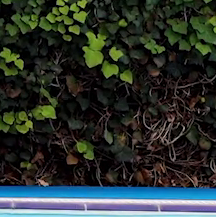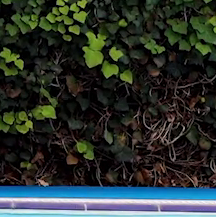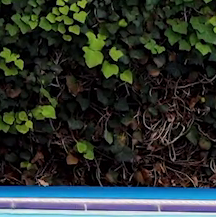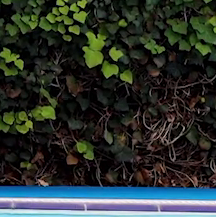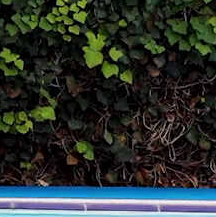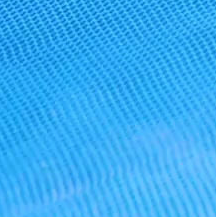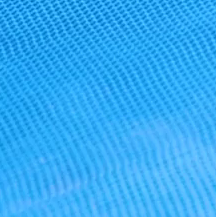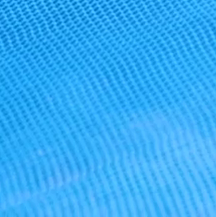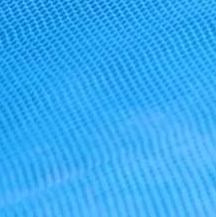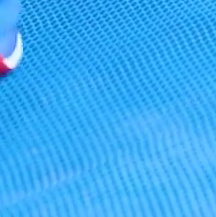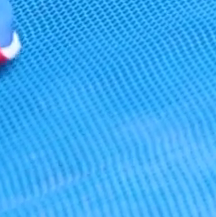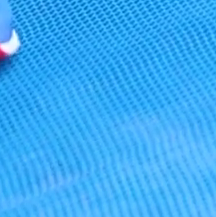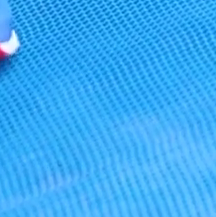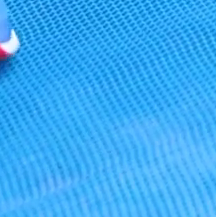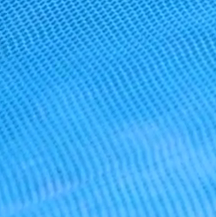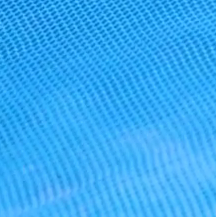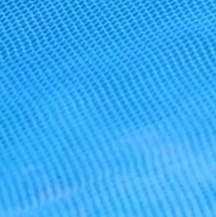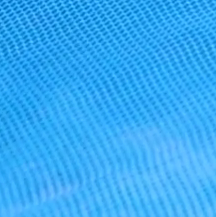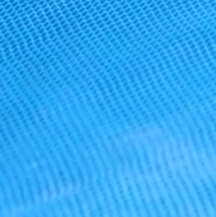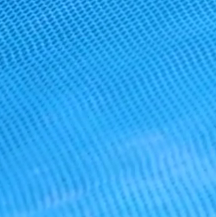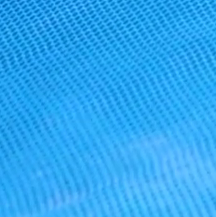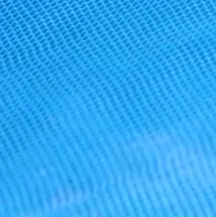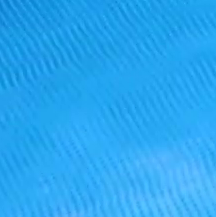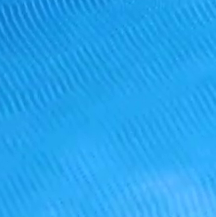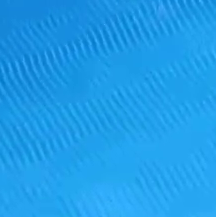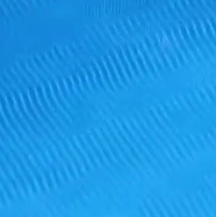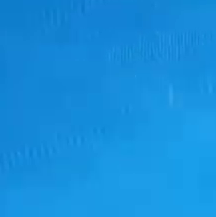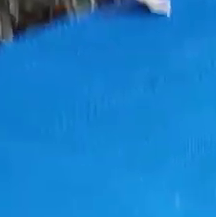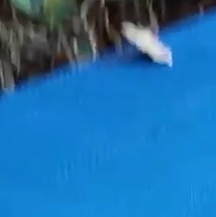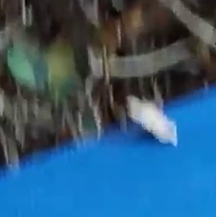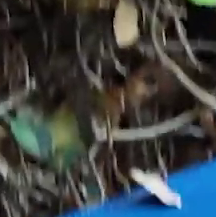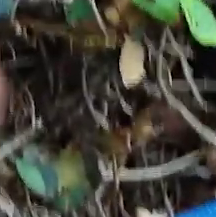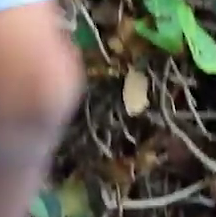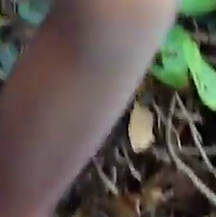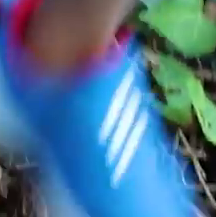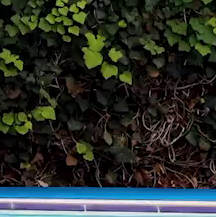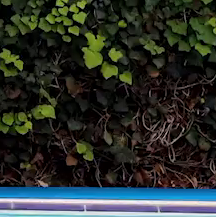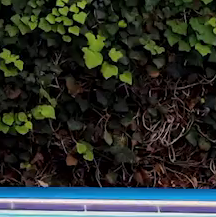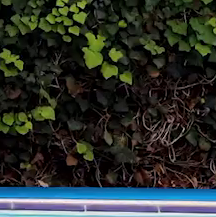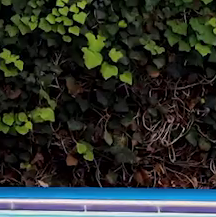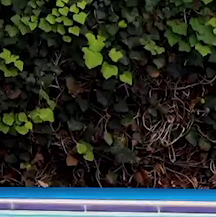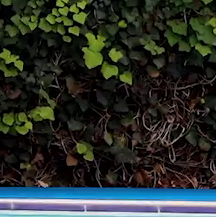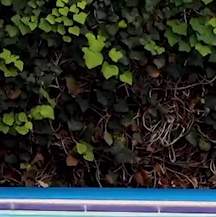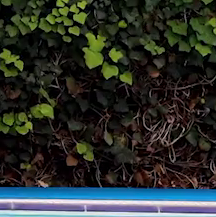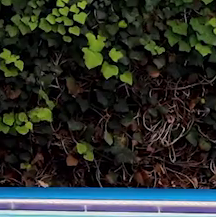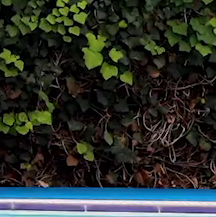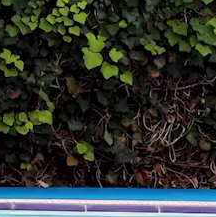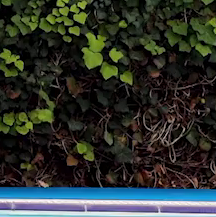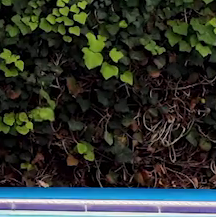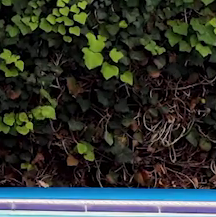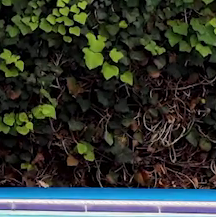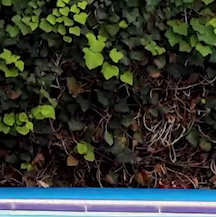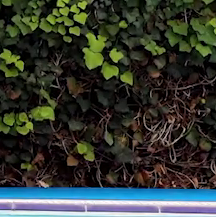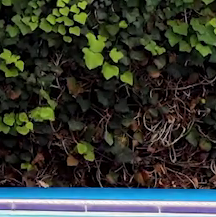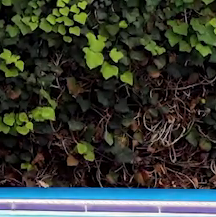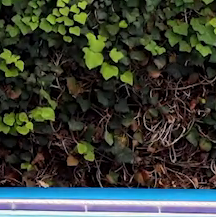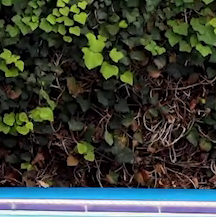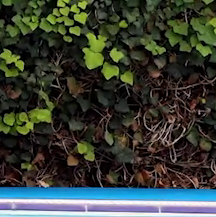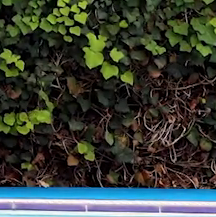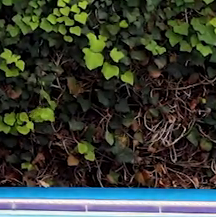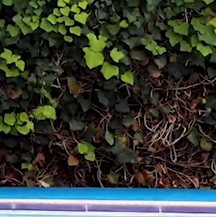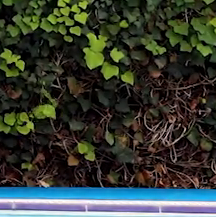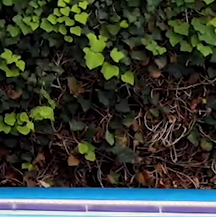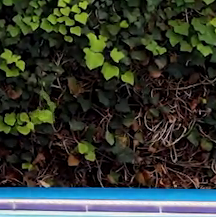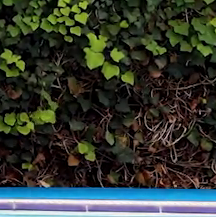Hago un poco más de espacio para que puedas levantar rodilla y mano derecha. Al mismo tiempo, elevando el talón